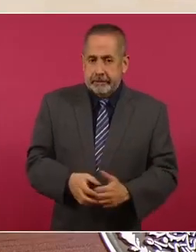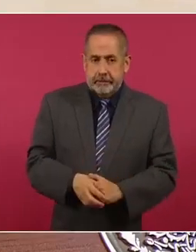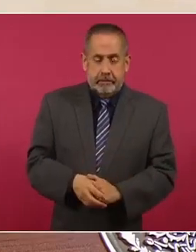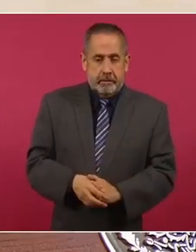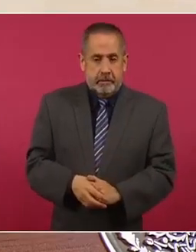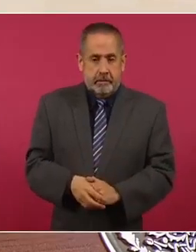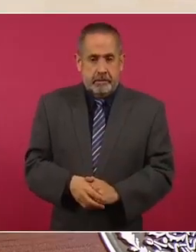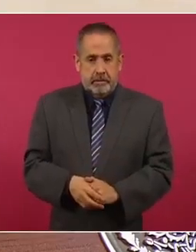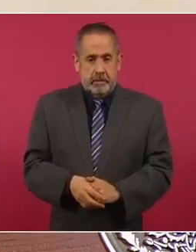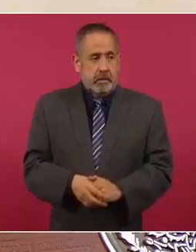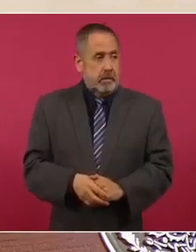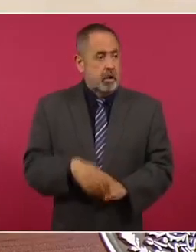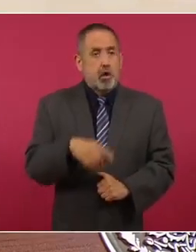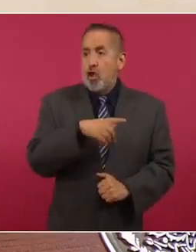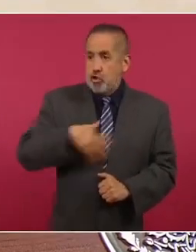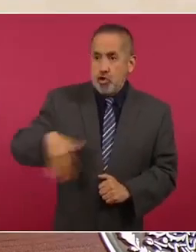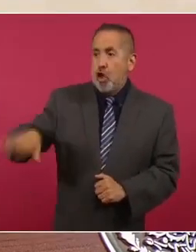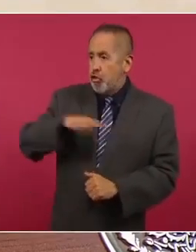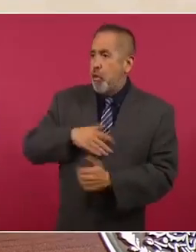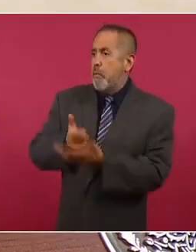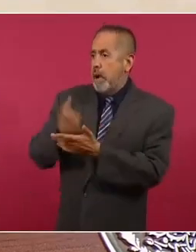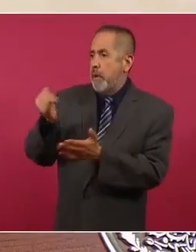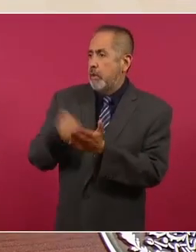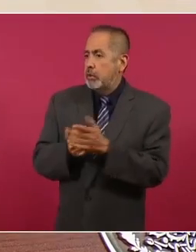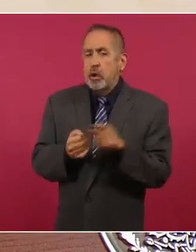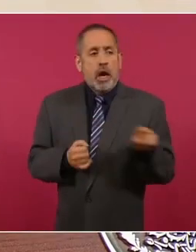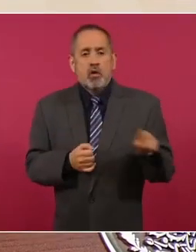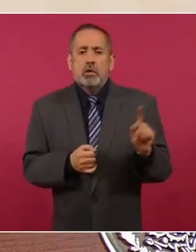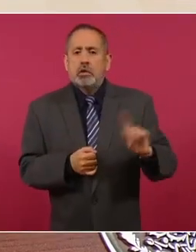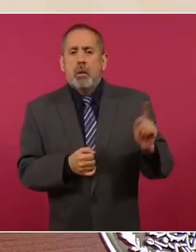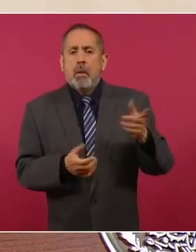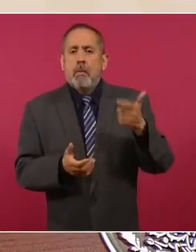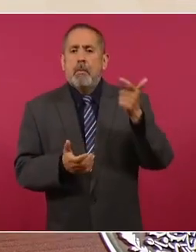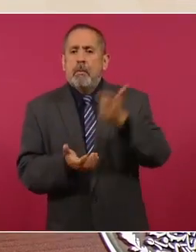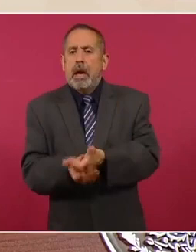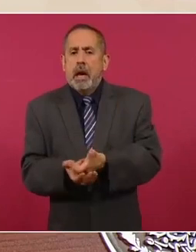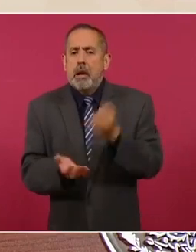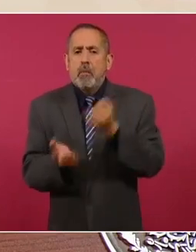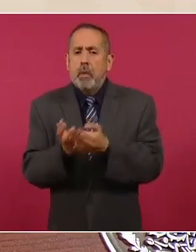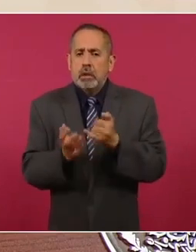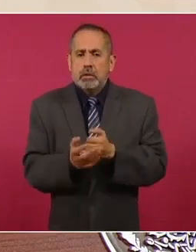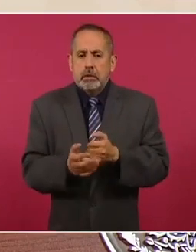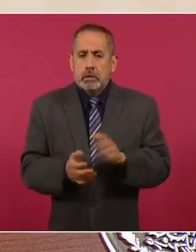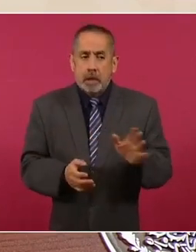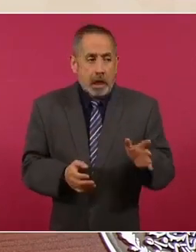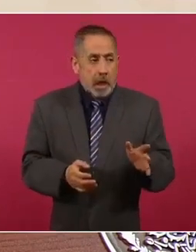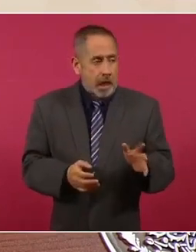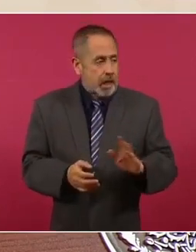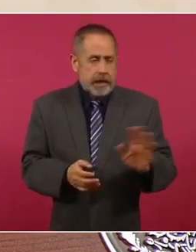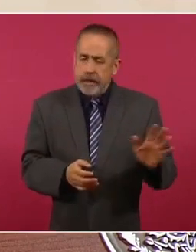Pagábamos impuestos todos, menos los